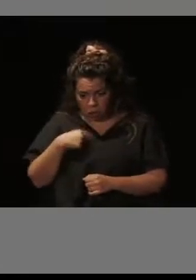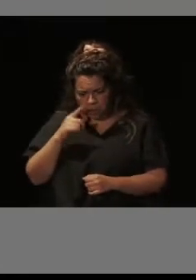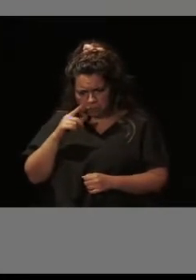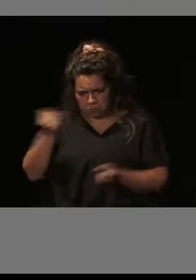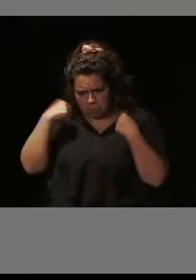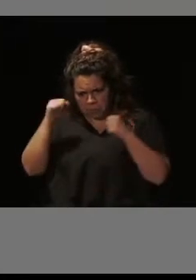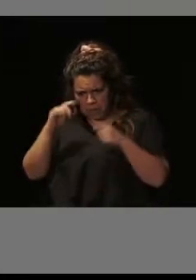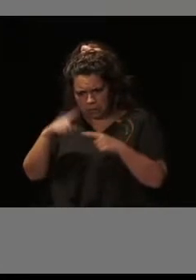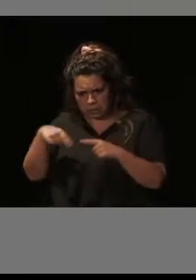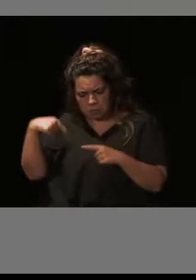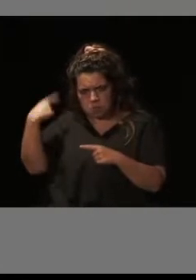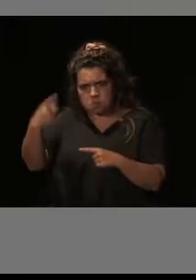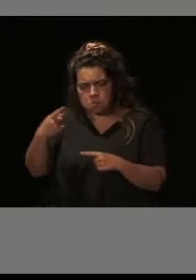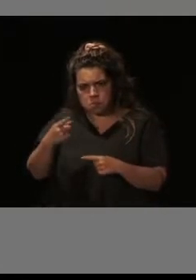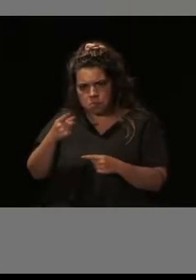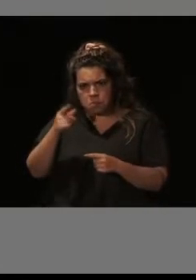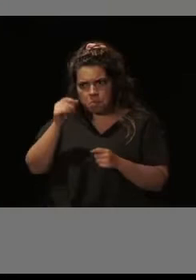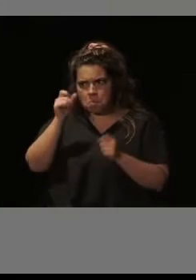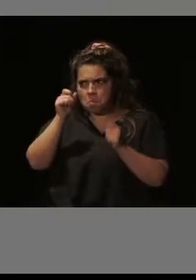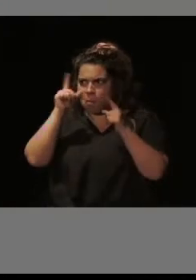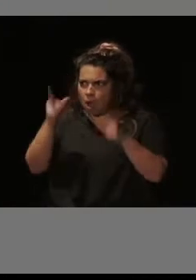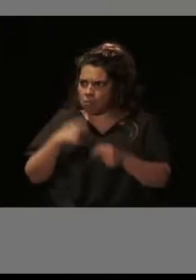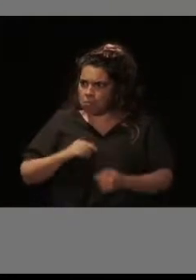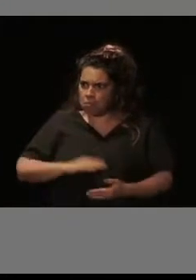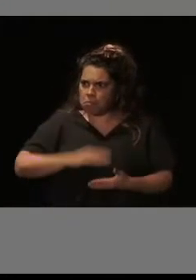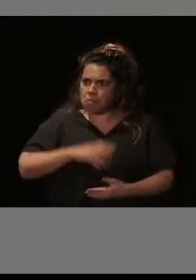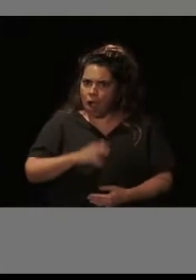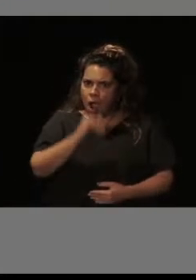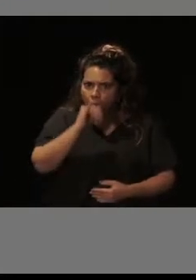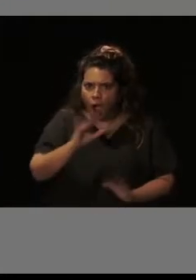de que soy capaz y de que lo puedo todo.